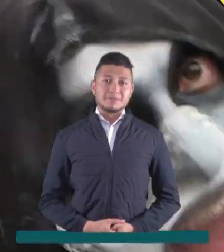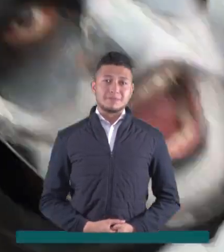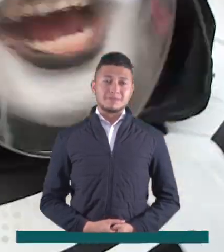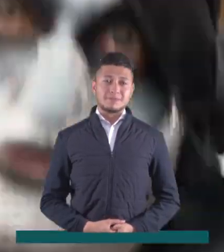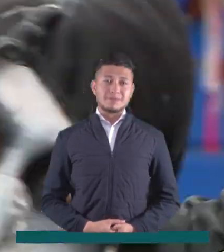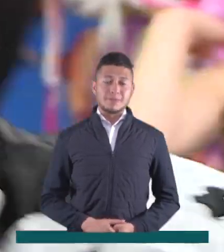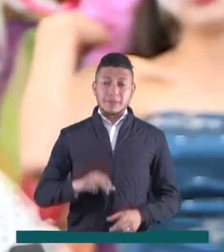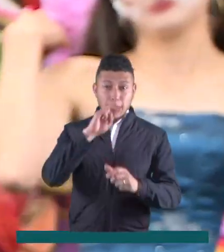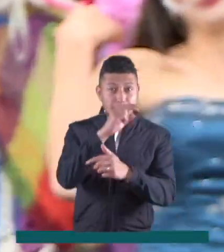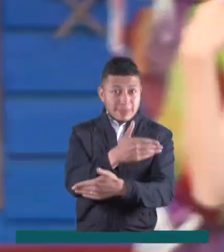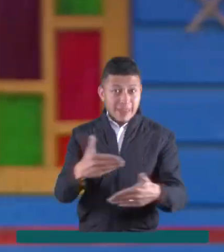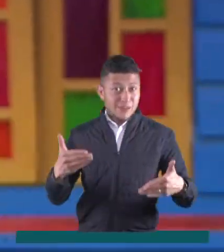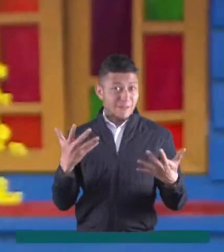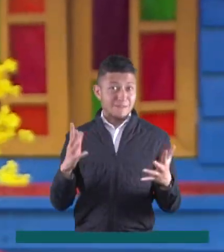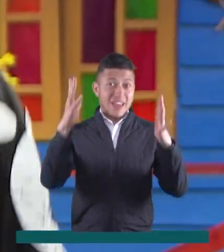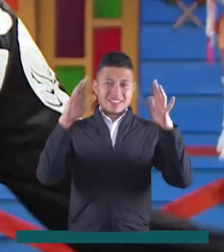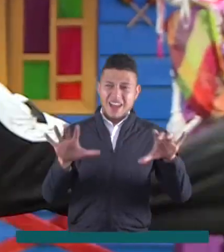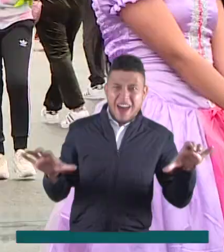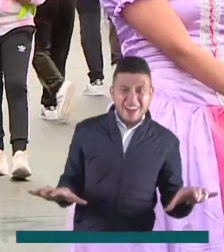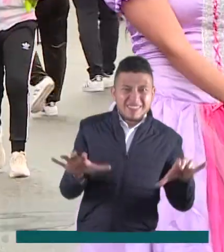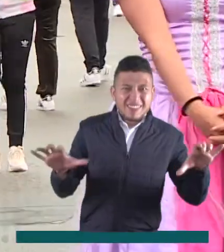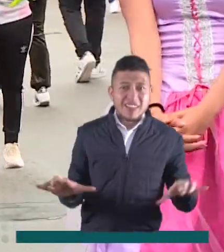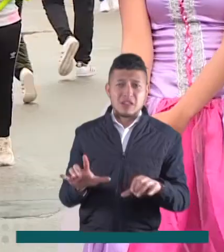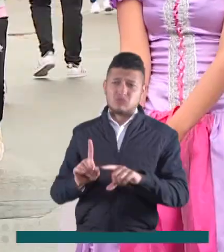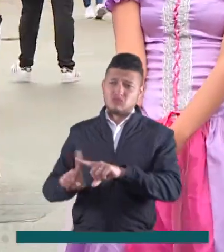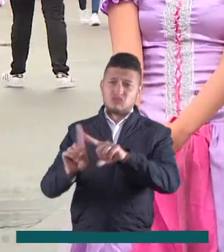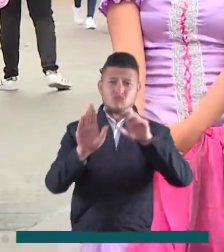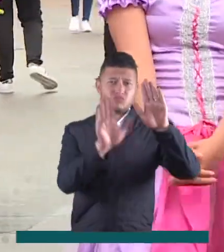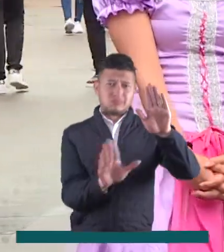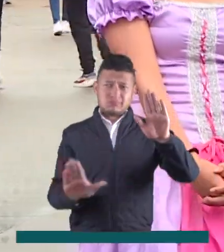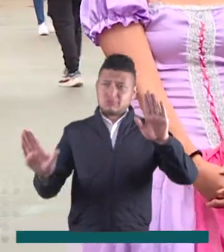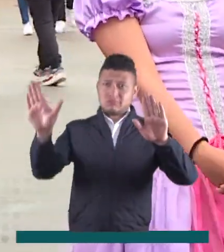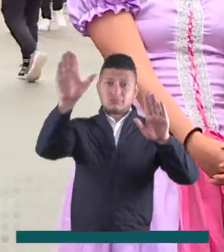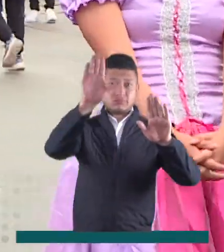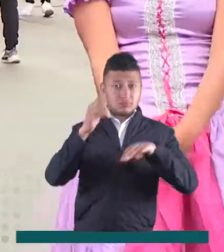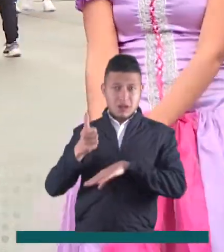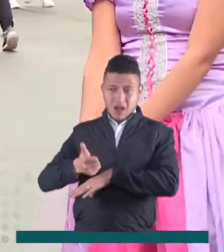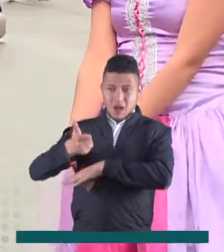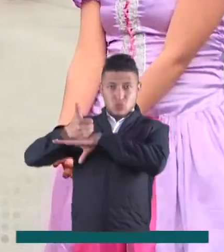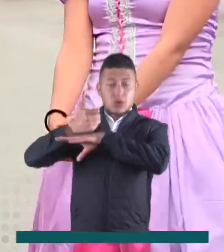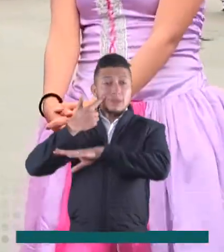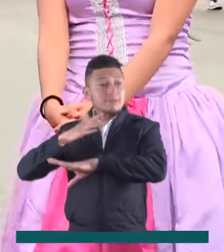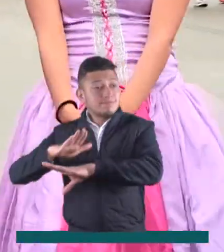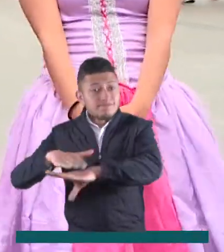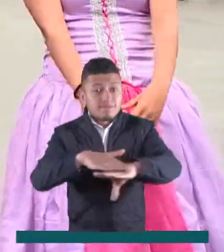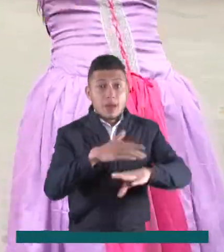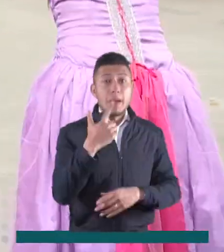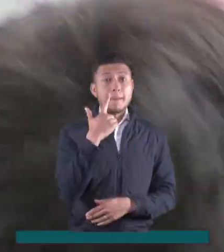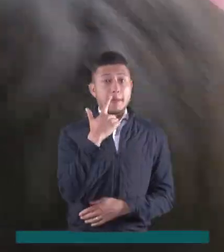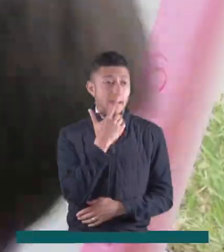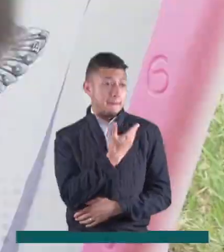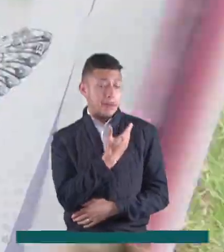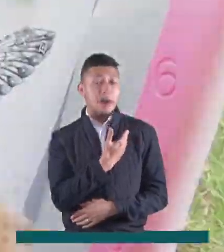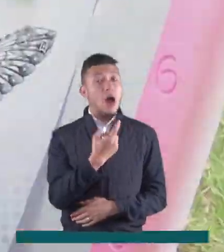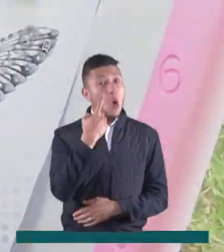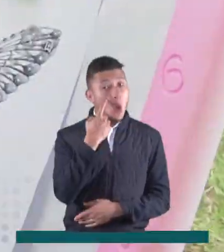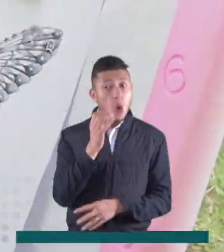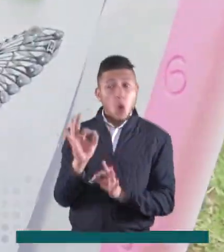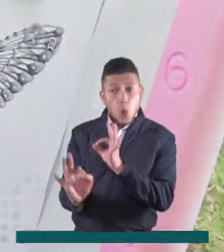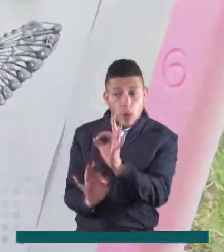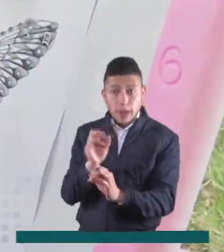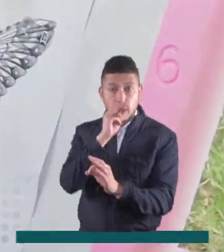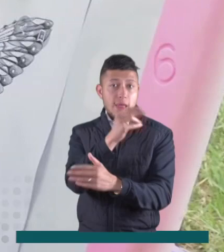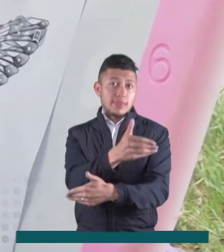Los niños están de fiesta. Con actividades en diferentes regiones del país, las autoridades hacen un llamado a los padres de familia para